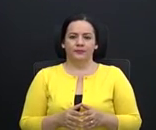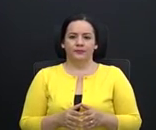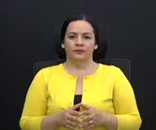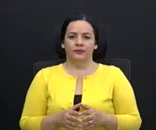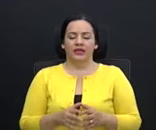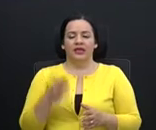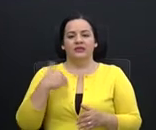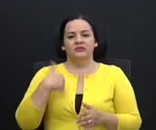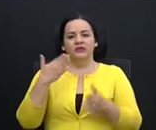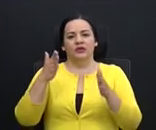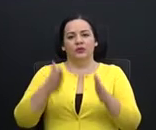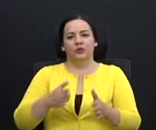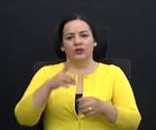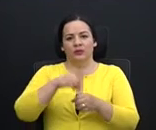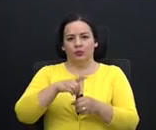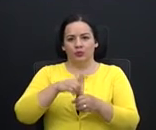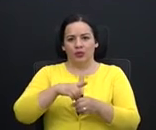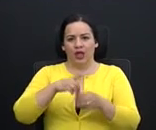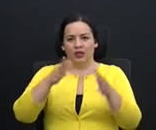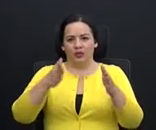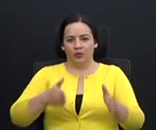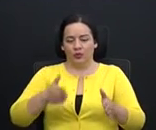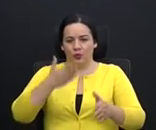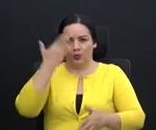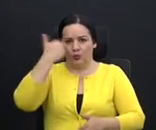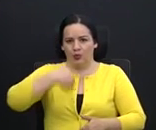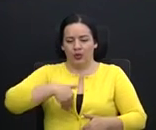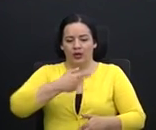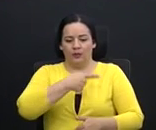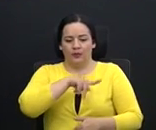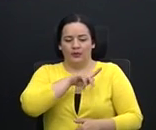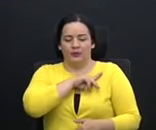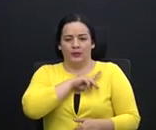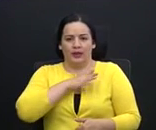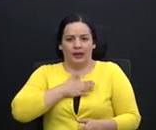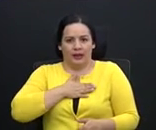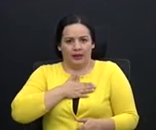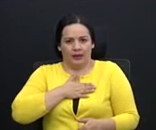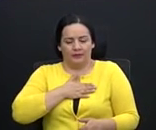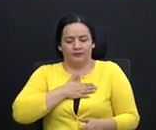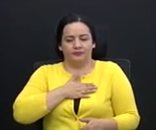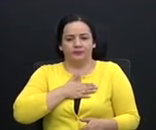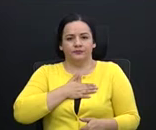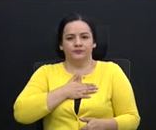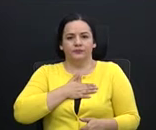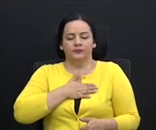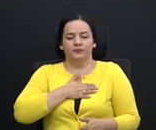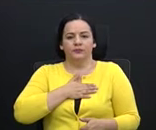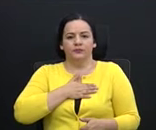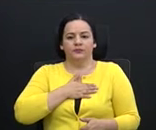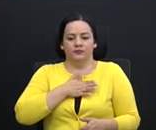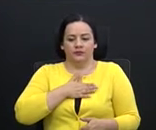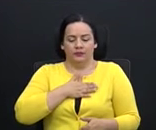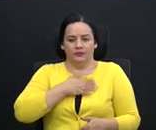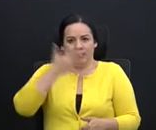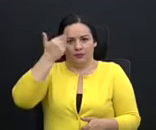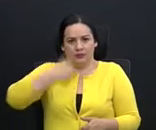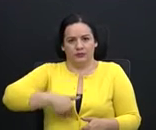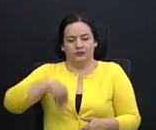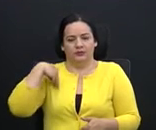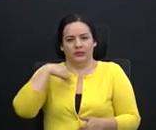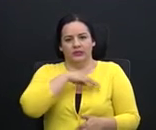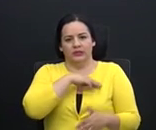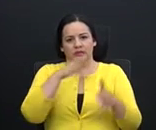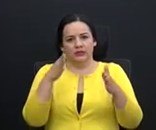Señor diputado, en lo personal y dada mi posición como Ministro de Hacienda,